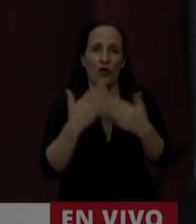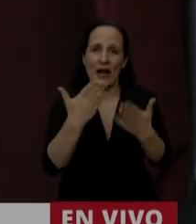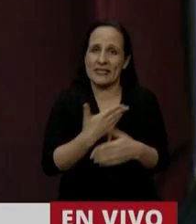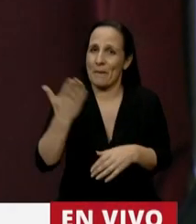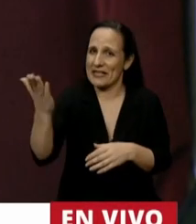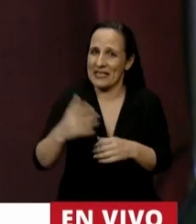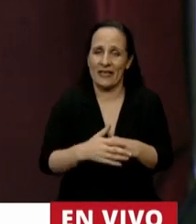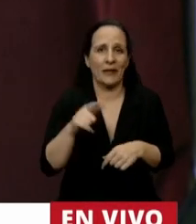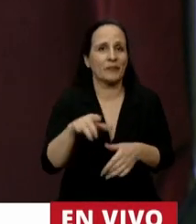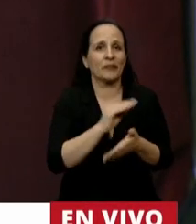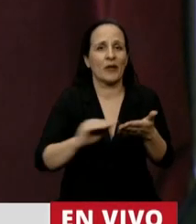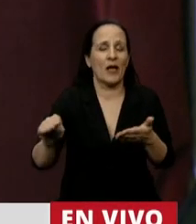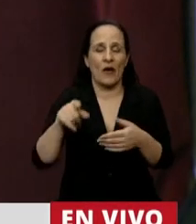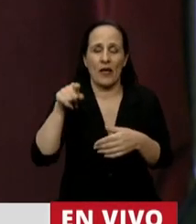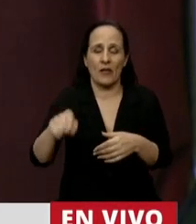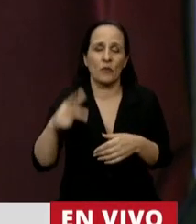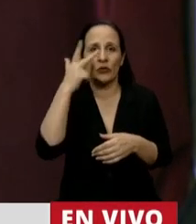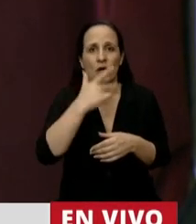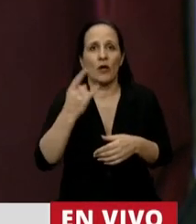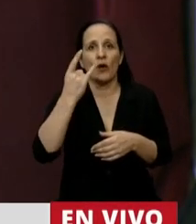Tiene la palabra el diputado Hugo Yasky.